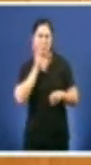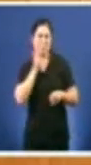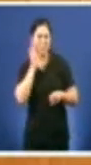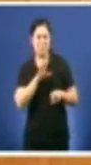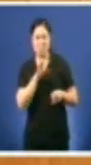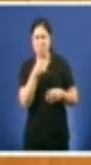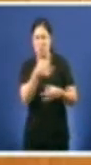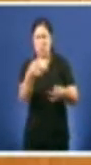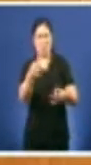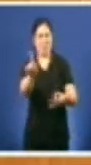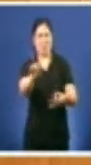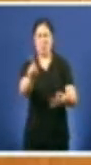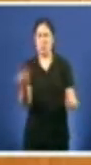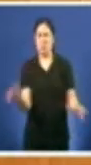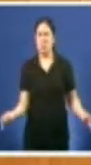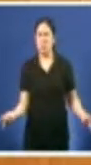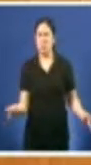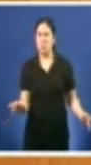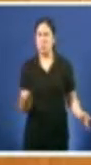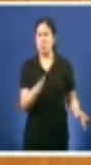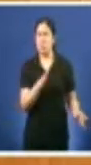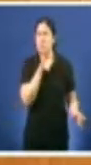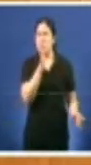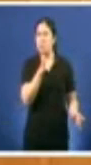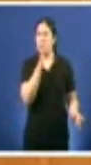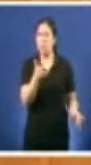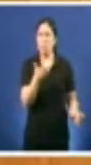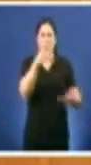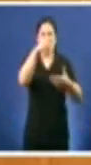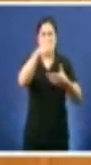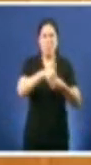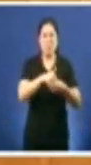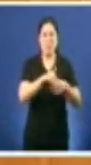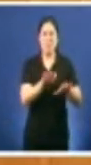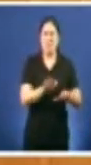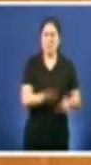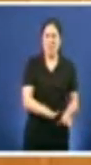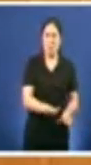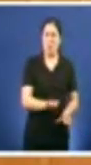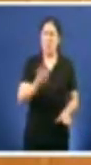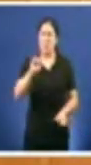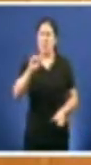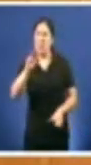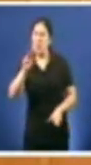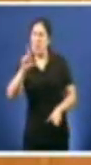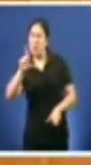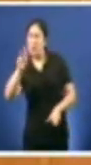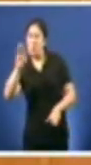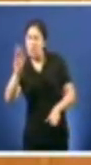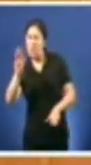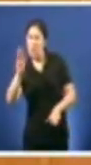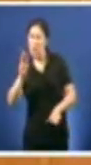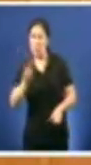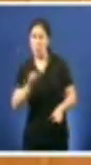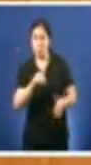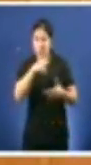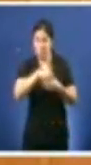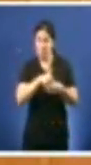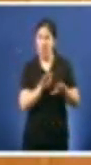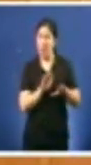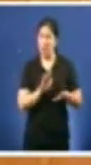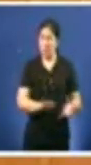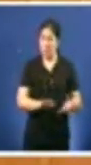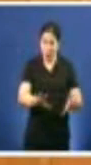absoluta votar a favor dunha iniciativa legislativa popular e despois modificar desde a exposición de